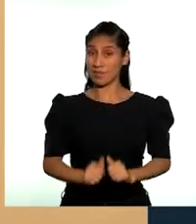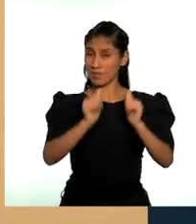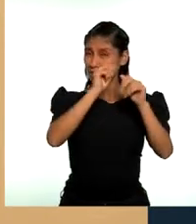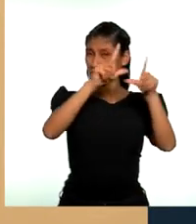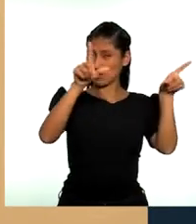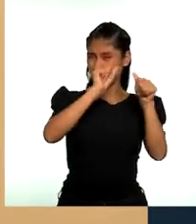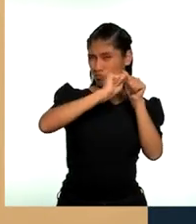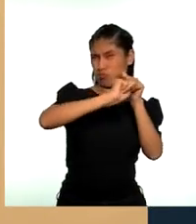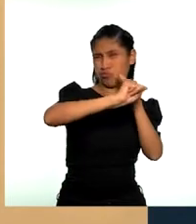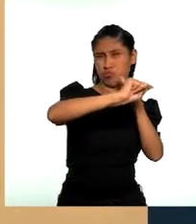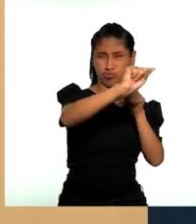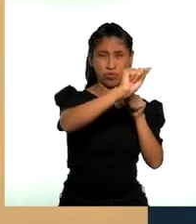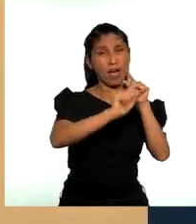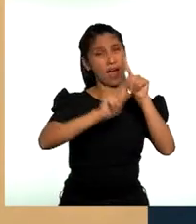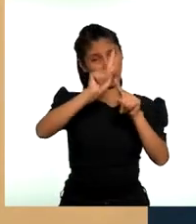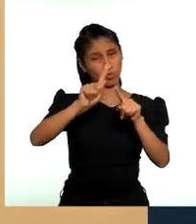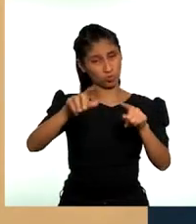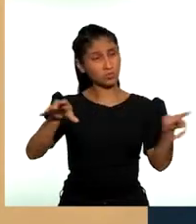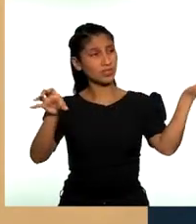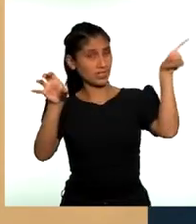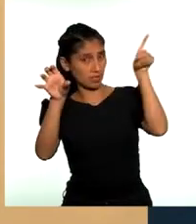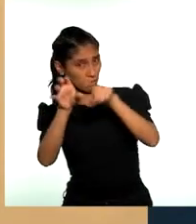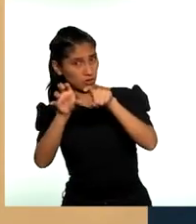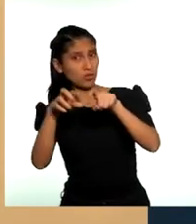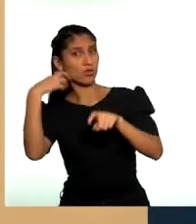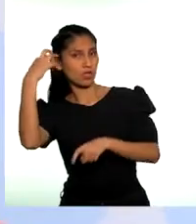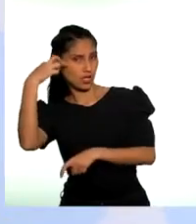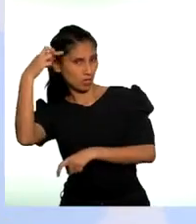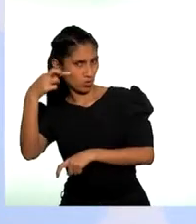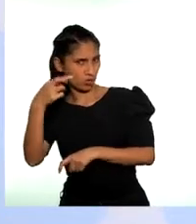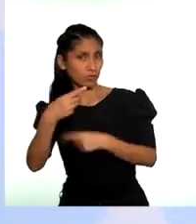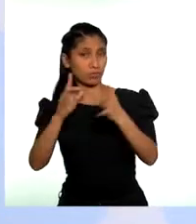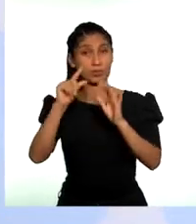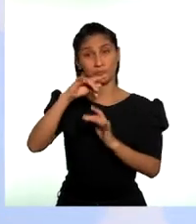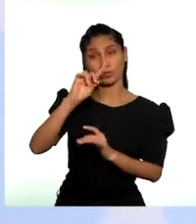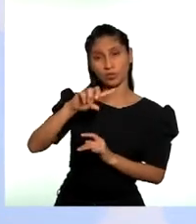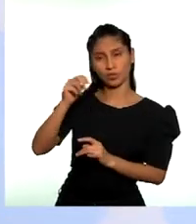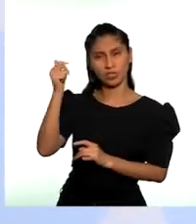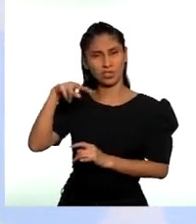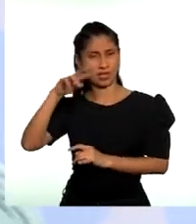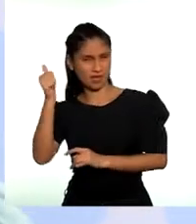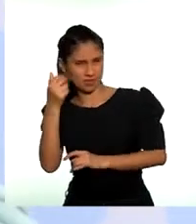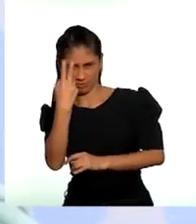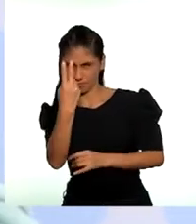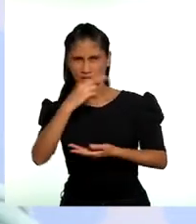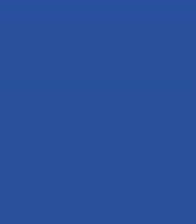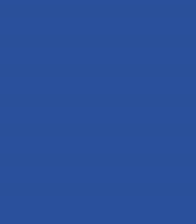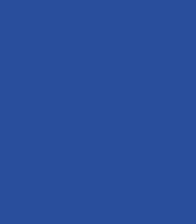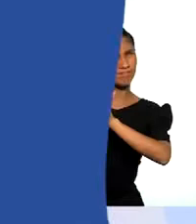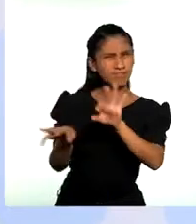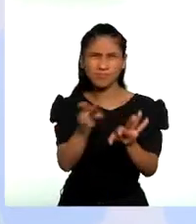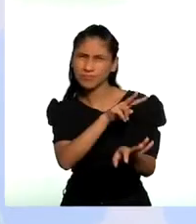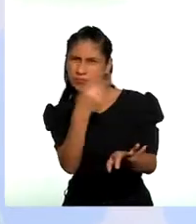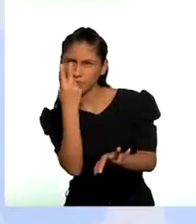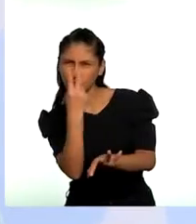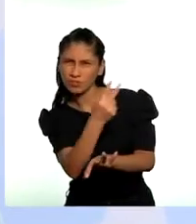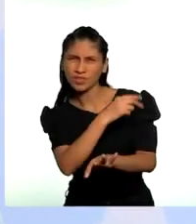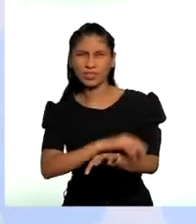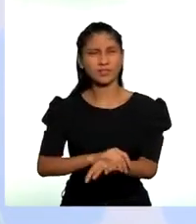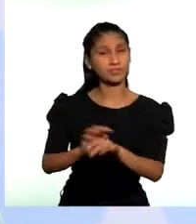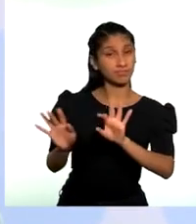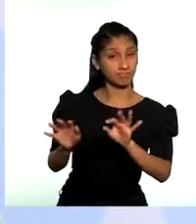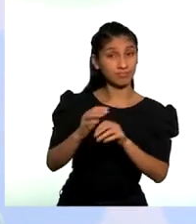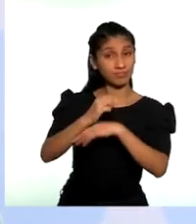Gugliana tenga algunos datos más concretos. En mi data encuentro lo siguiente. Para el